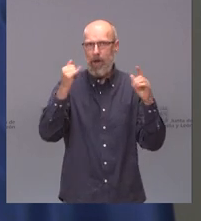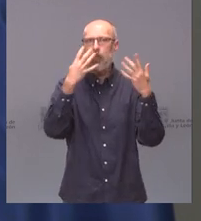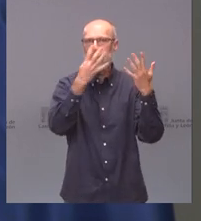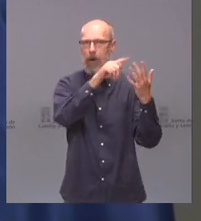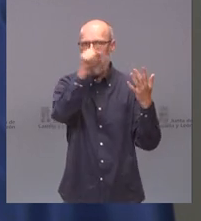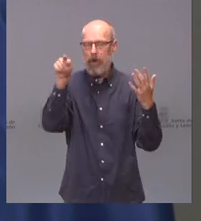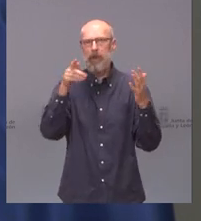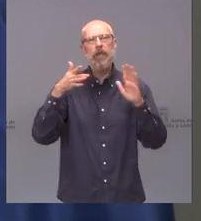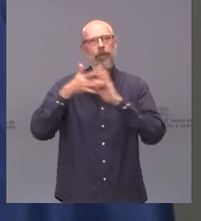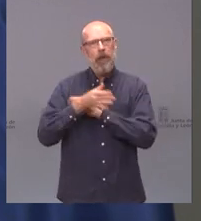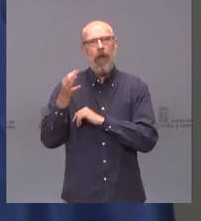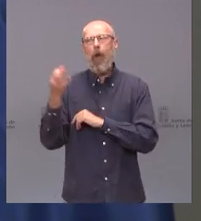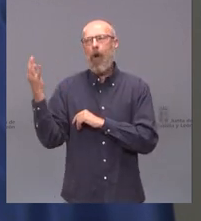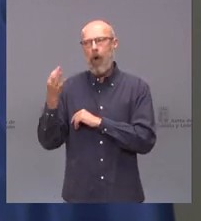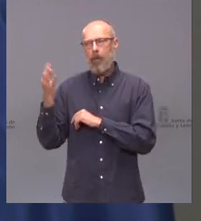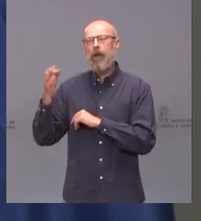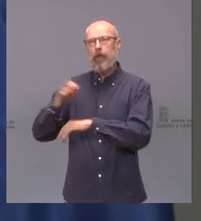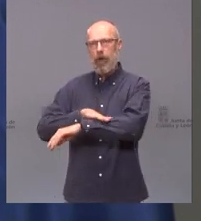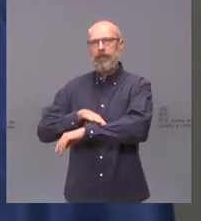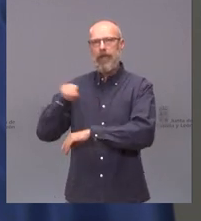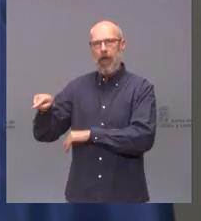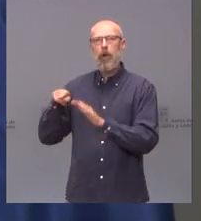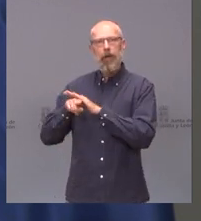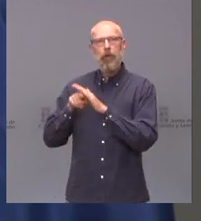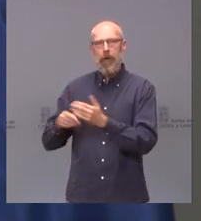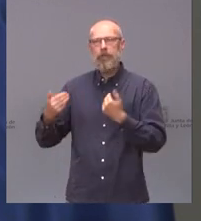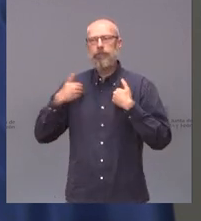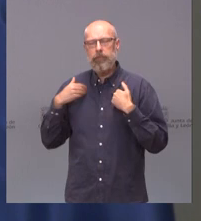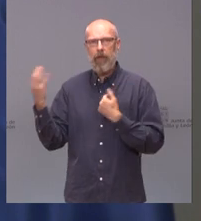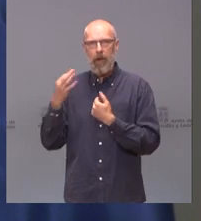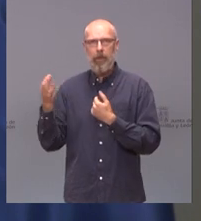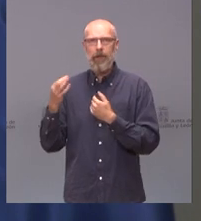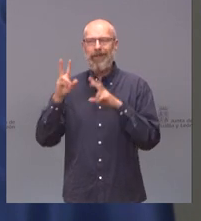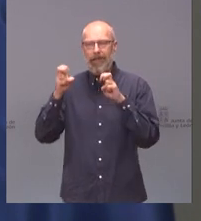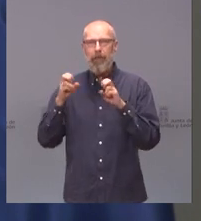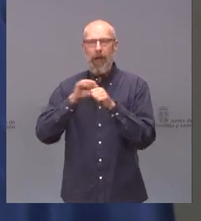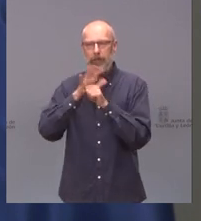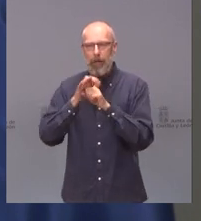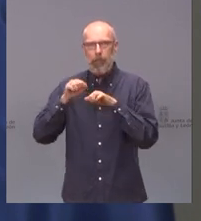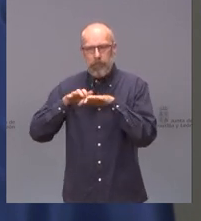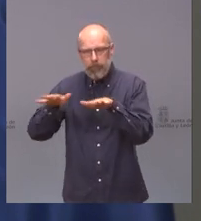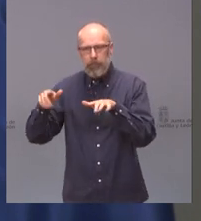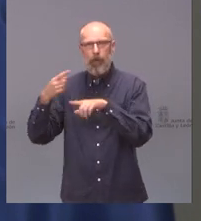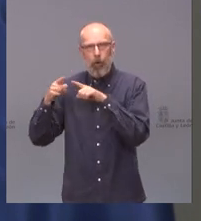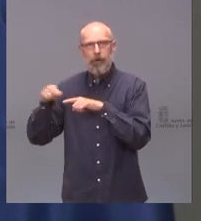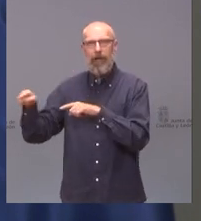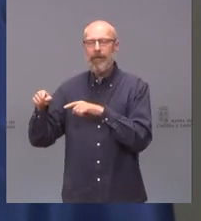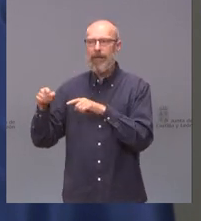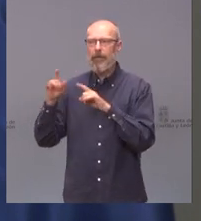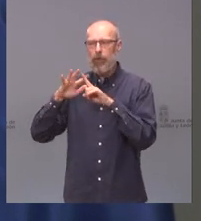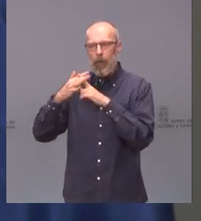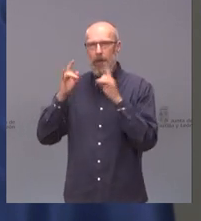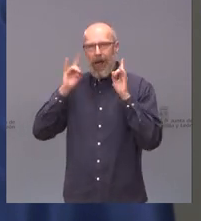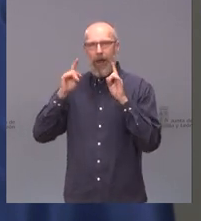una obligación del estado gestionar las pandemias, gestionar el estado de alarma es una obligación